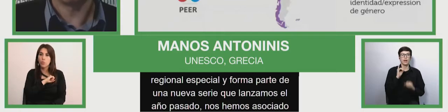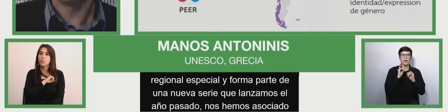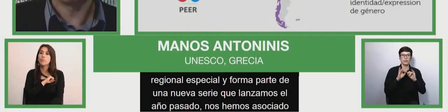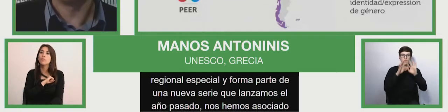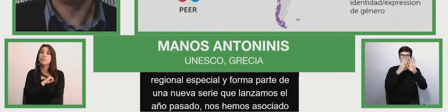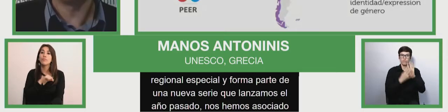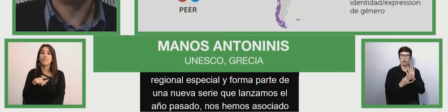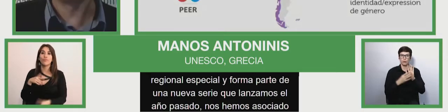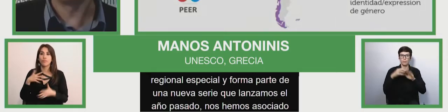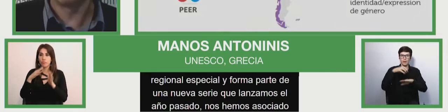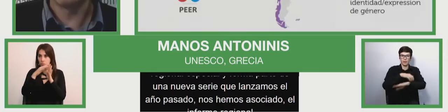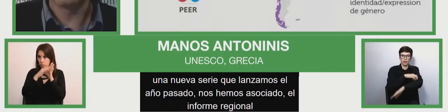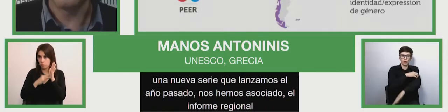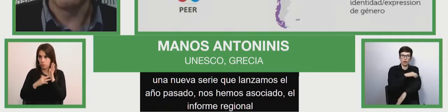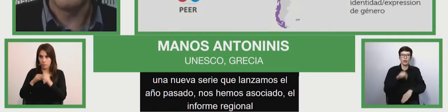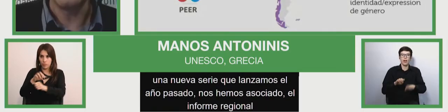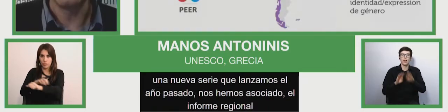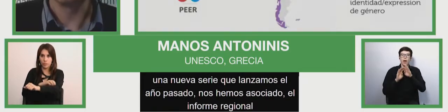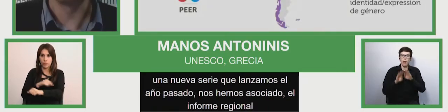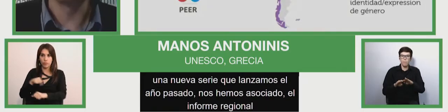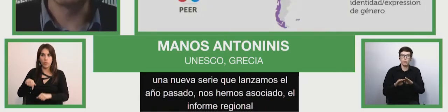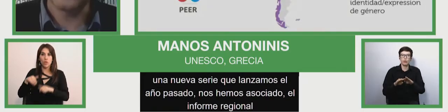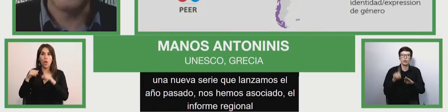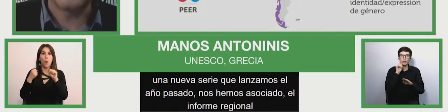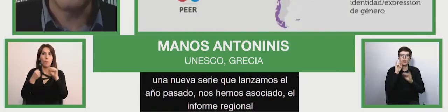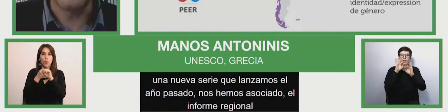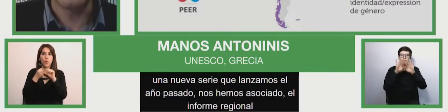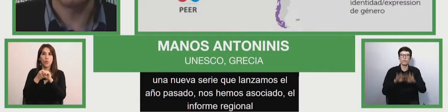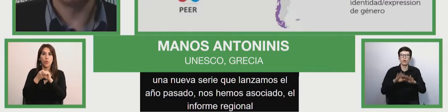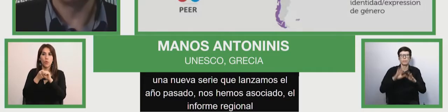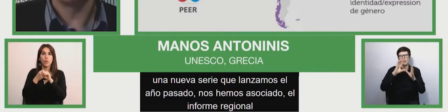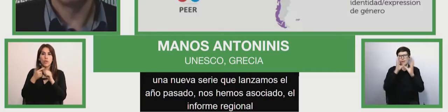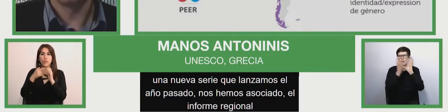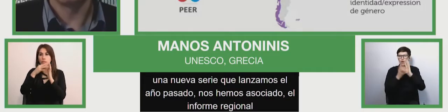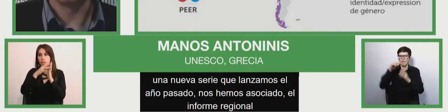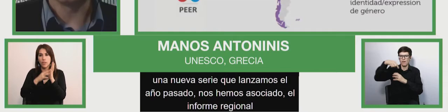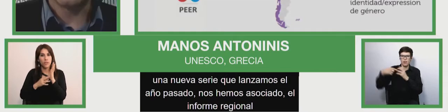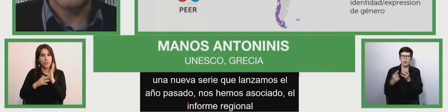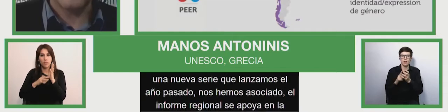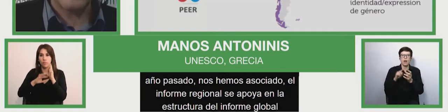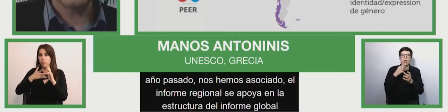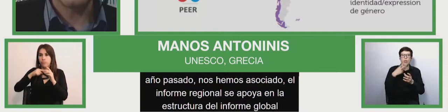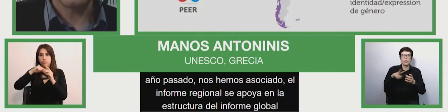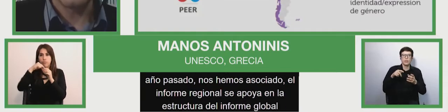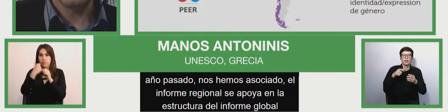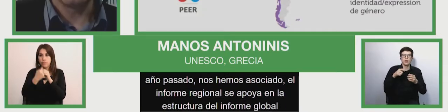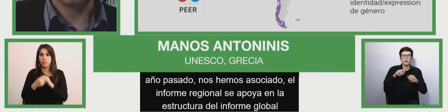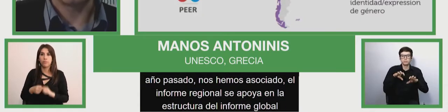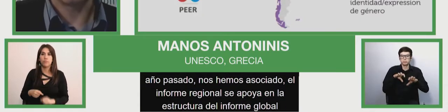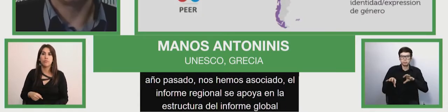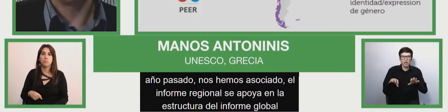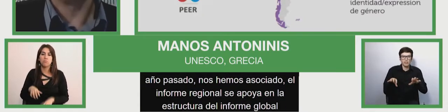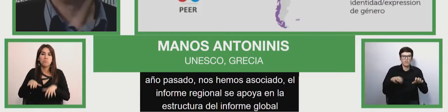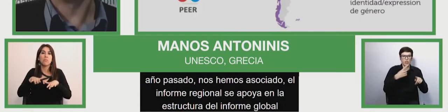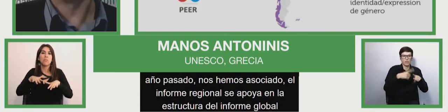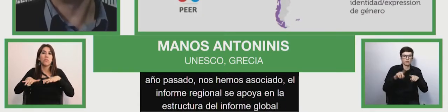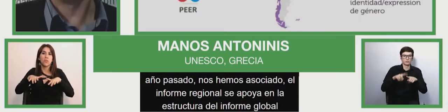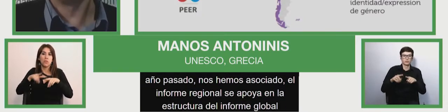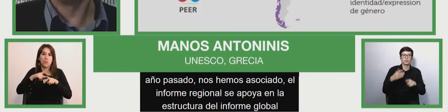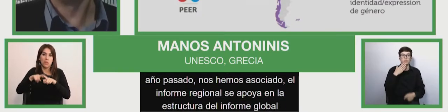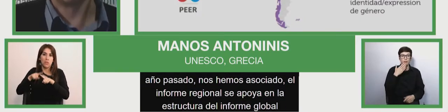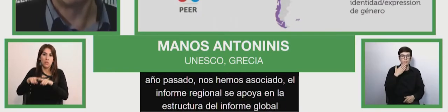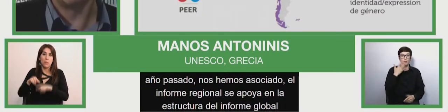apoya en la estructura del informe global de sus recomendaciones y recursos. Además, se destaca por haber